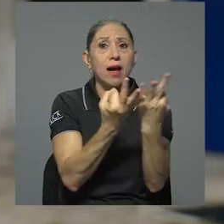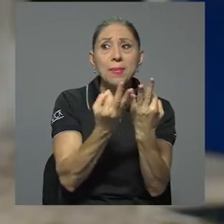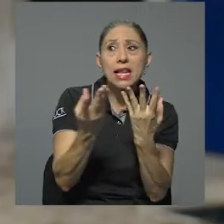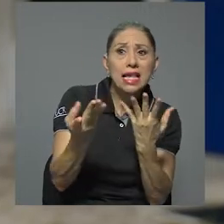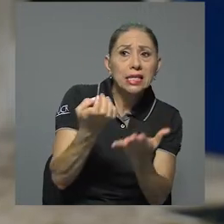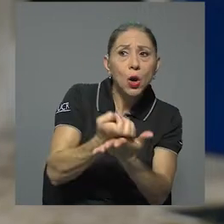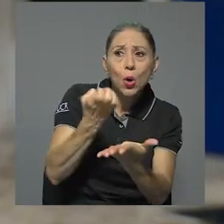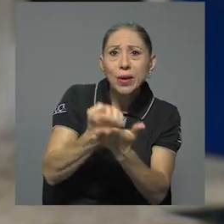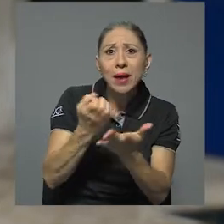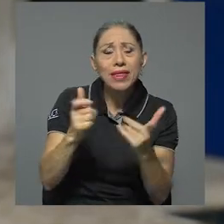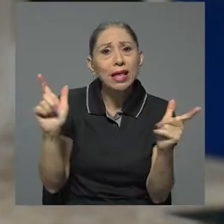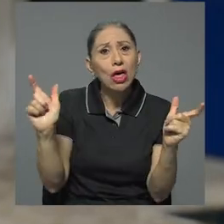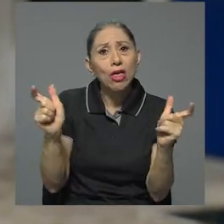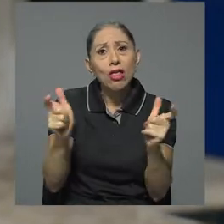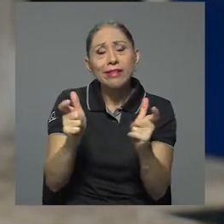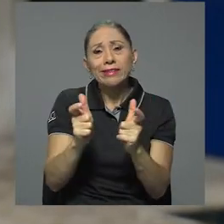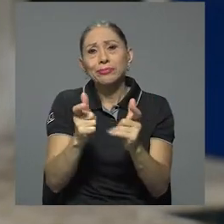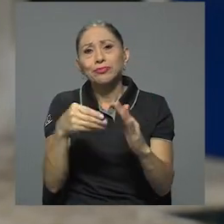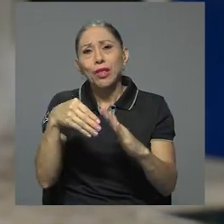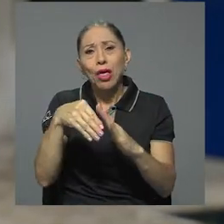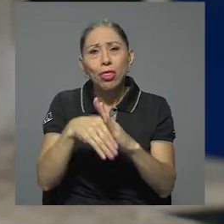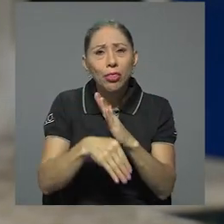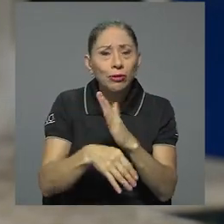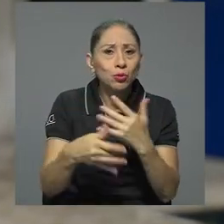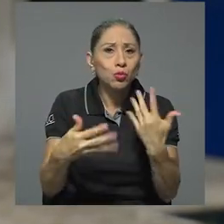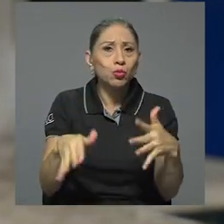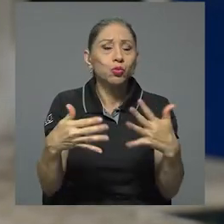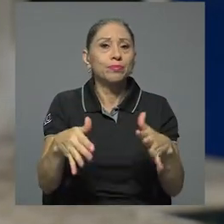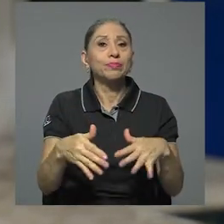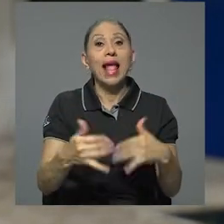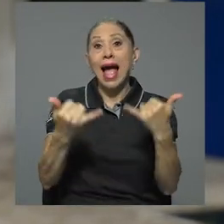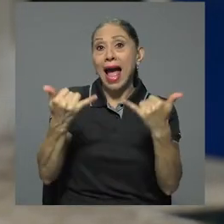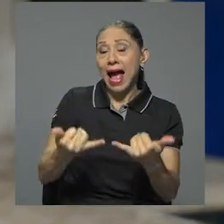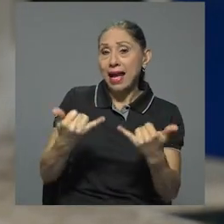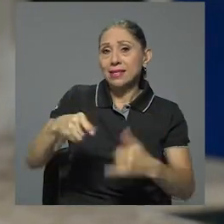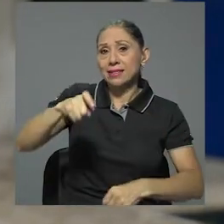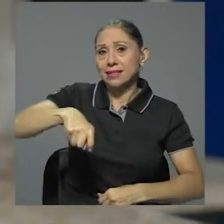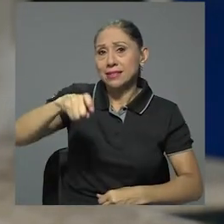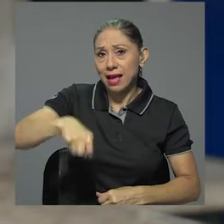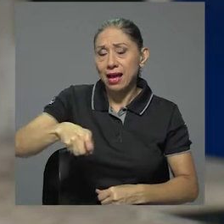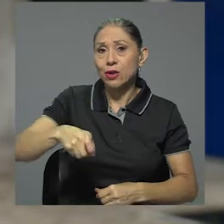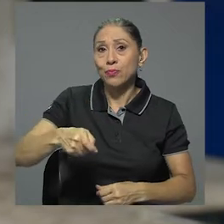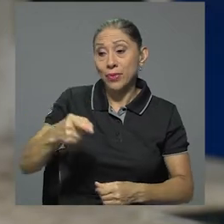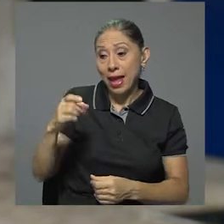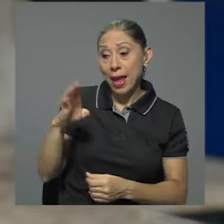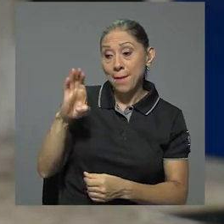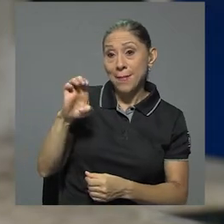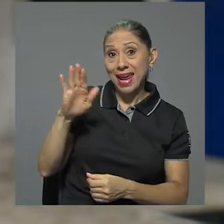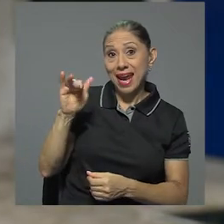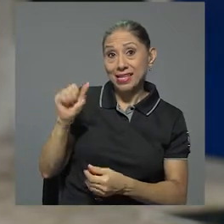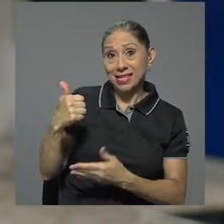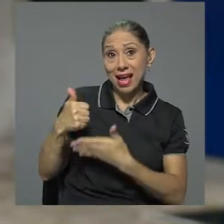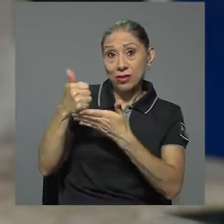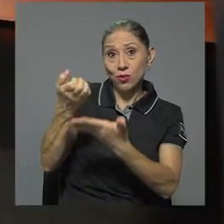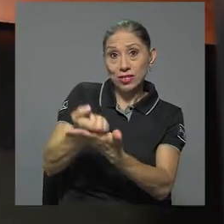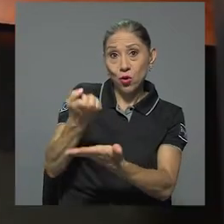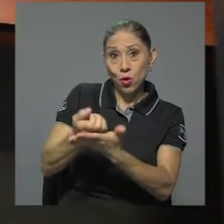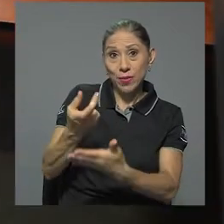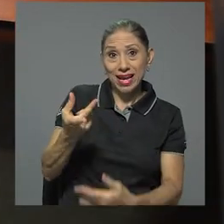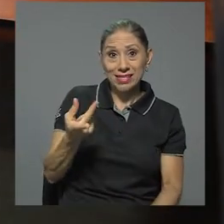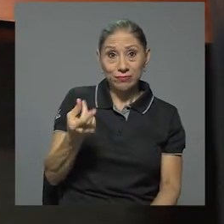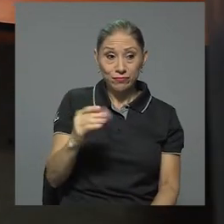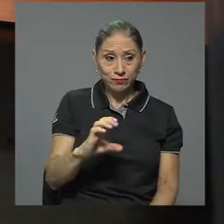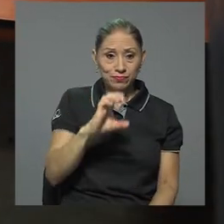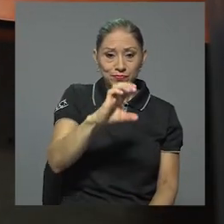deteriorada, se ha hecho necesario fortalecer las becas a los estudiantes de